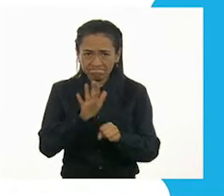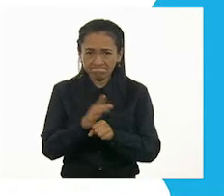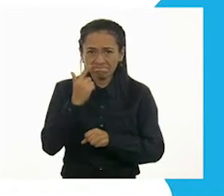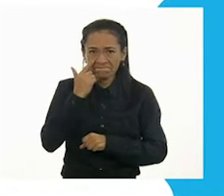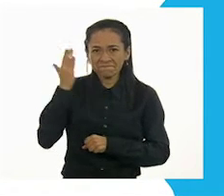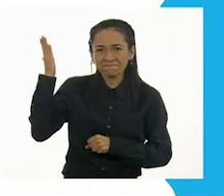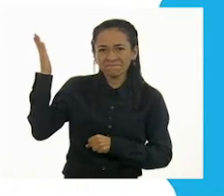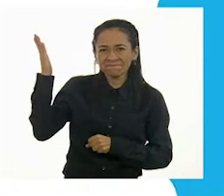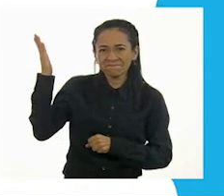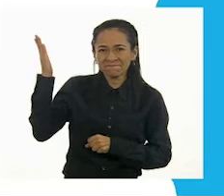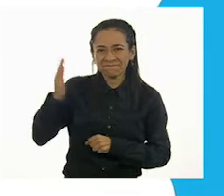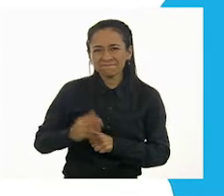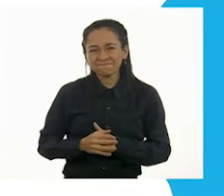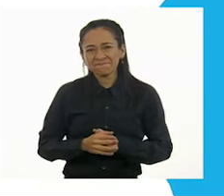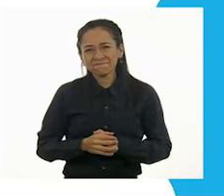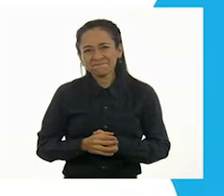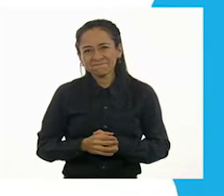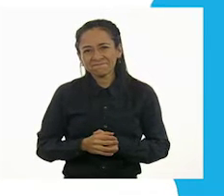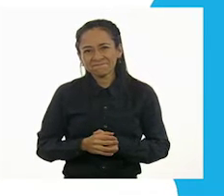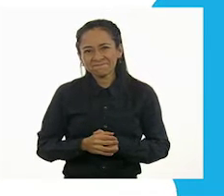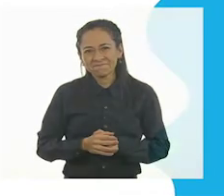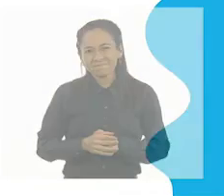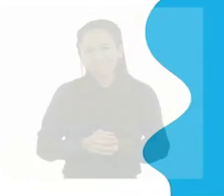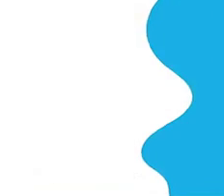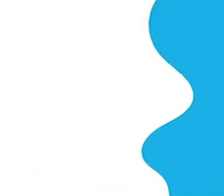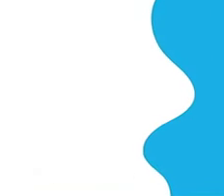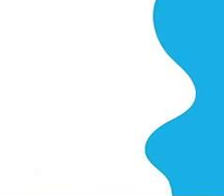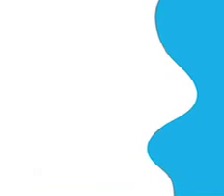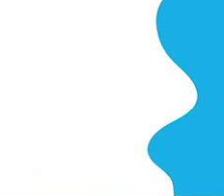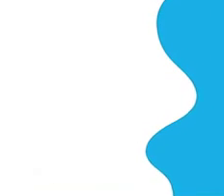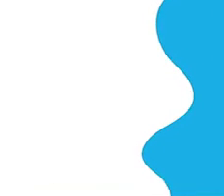Casa.cep.gov.mx